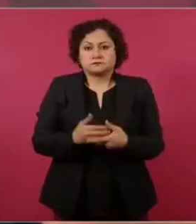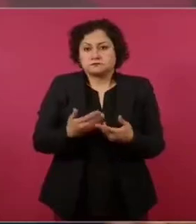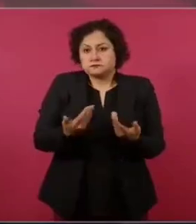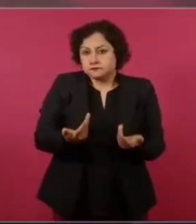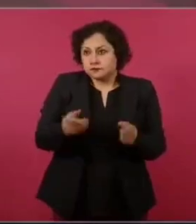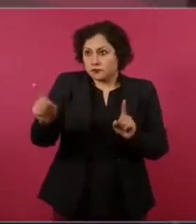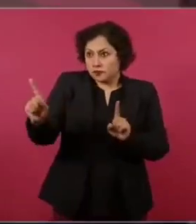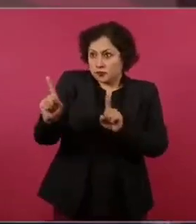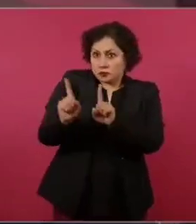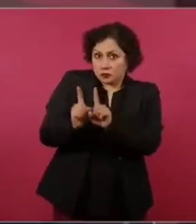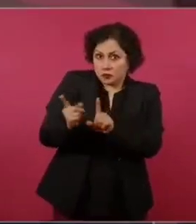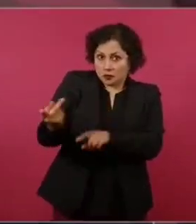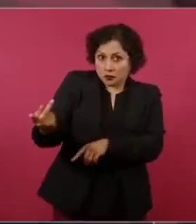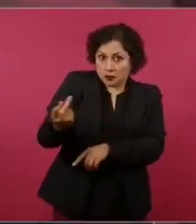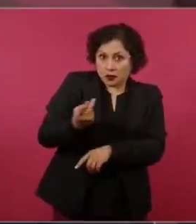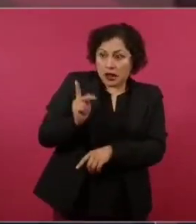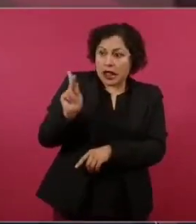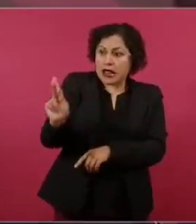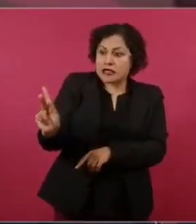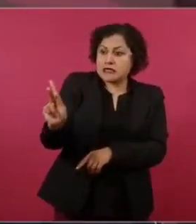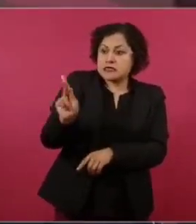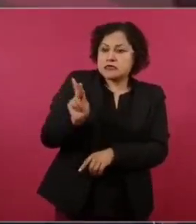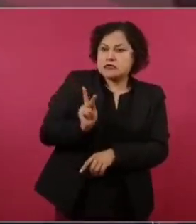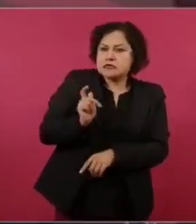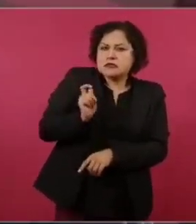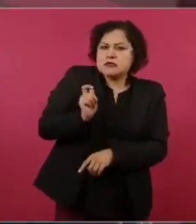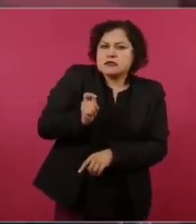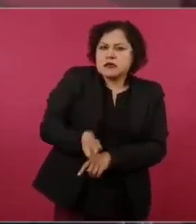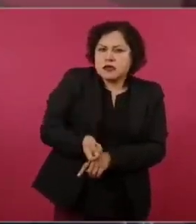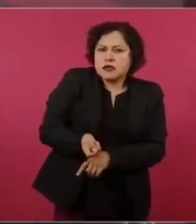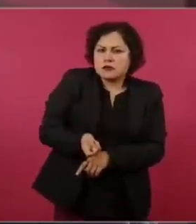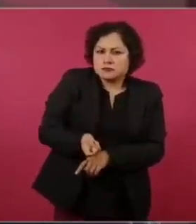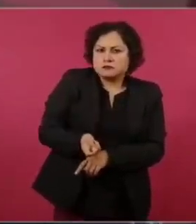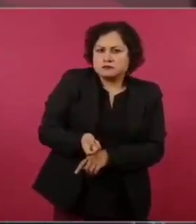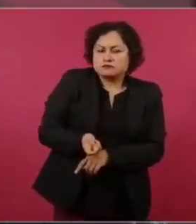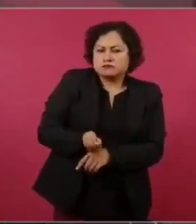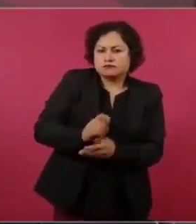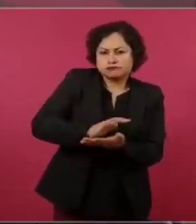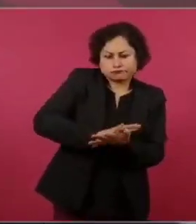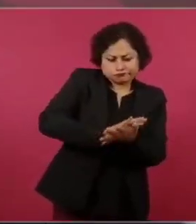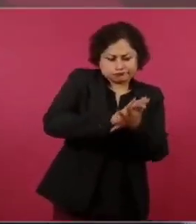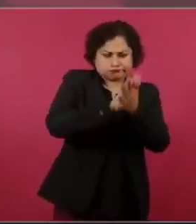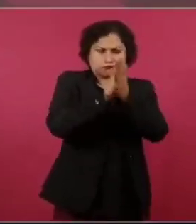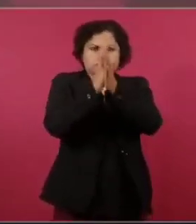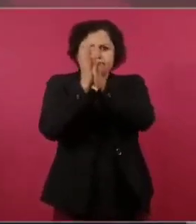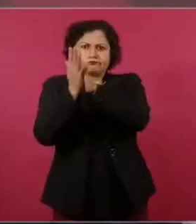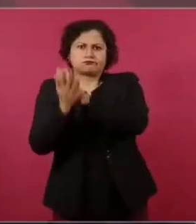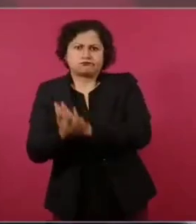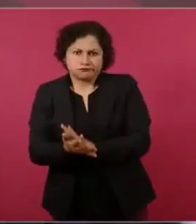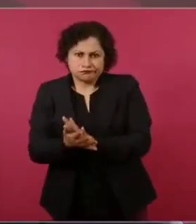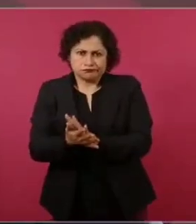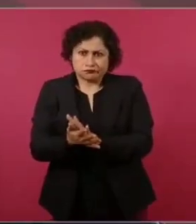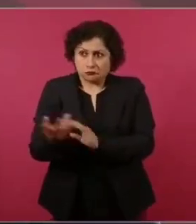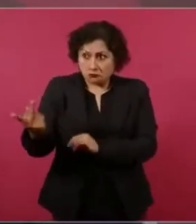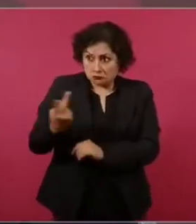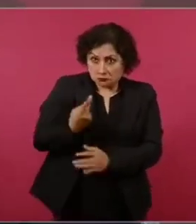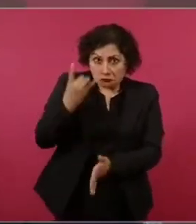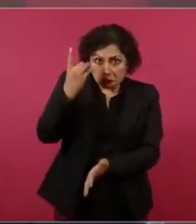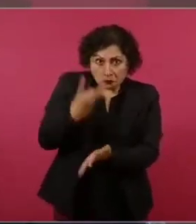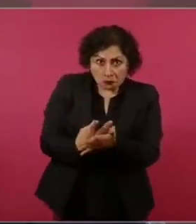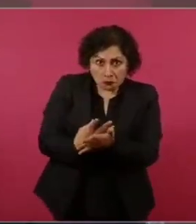defendemos la transformación que hemos iniciado millones de mexicanos.